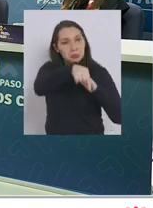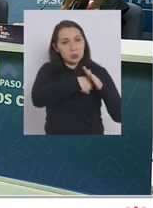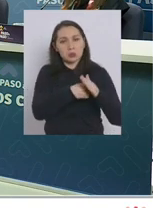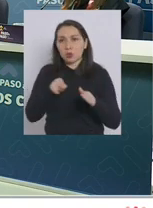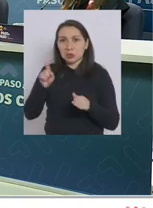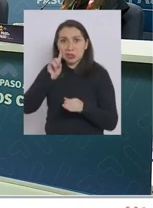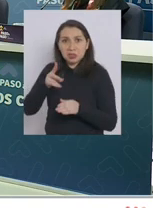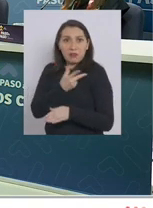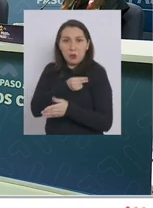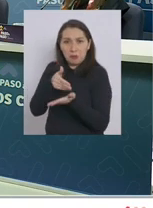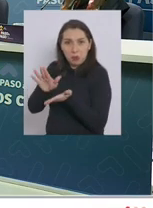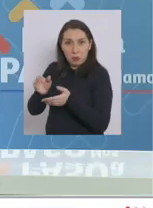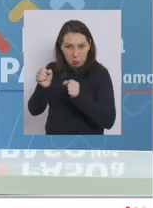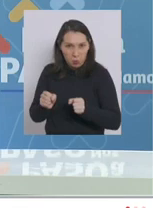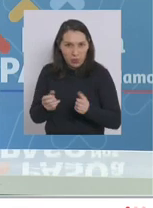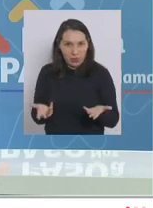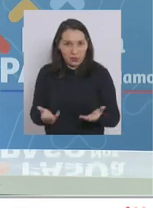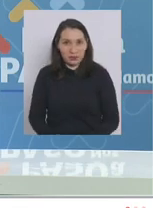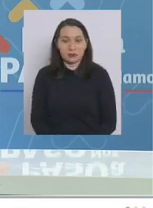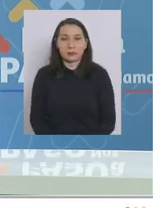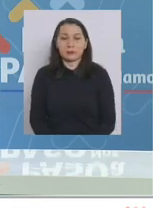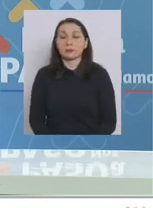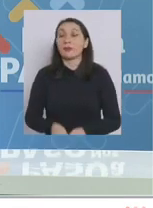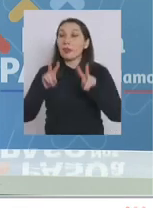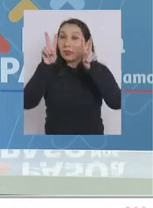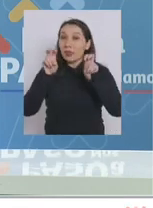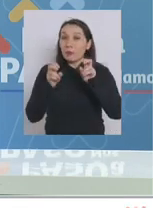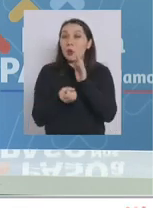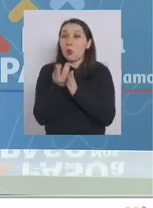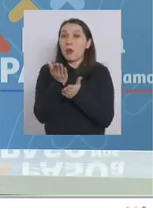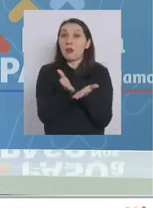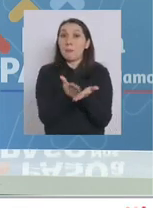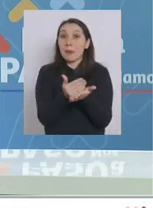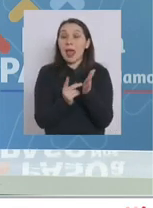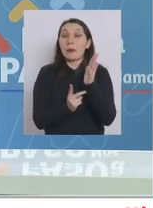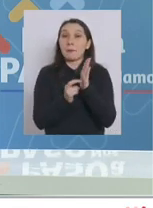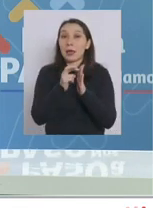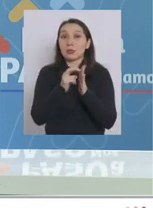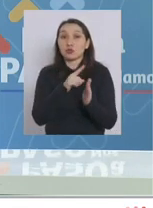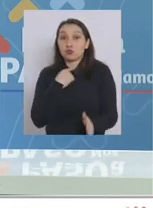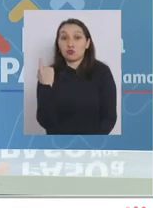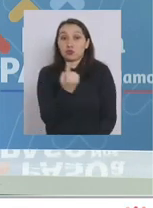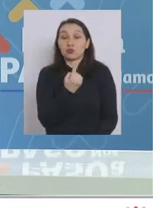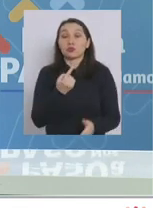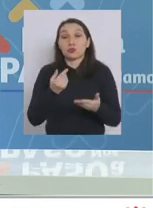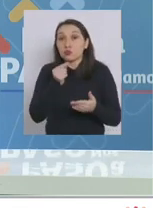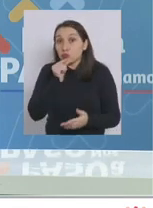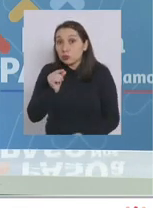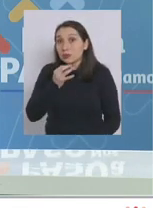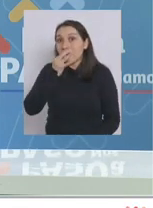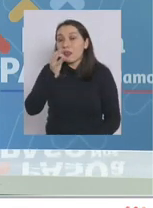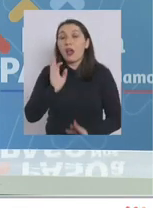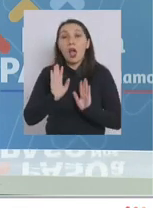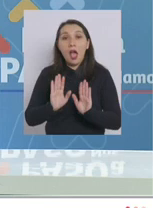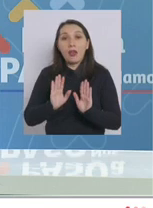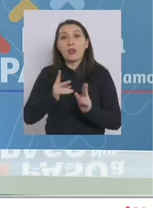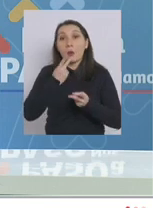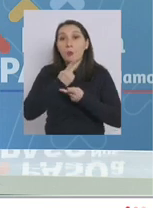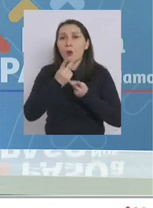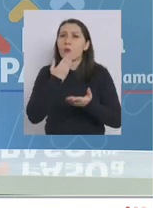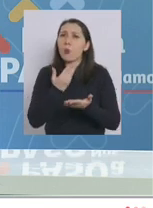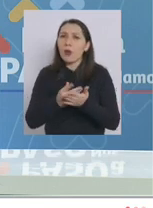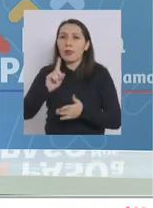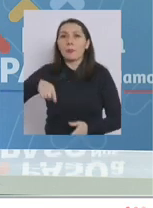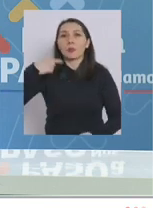dejarlas entrar bueno en relación al nuevo plan paso a paso nosotros como yo acabo de decir esperamos a darlo a